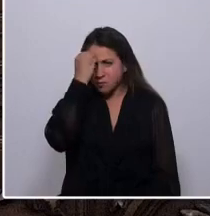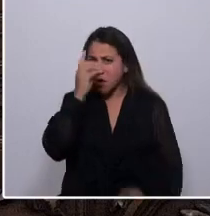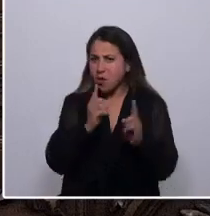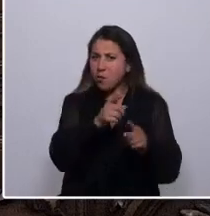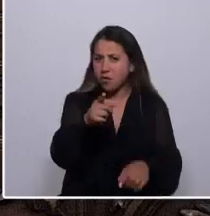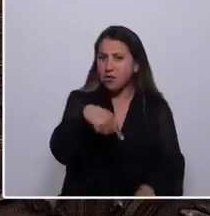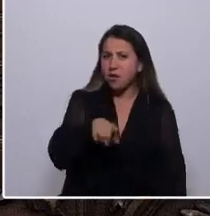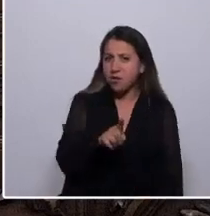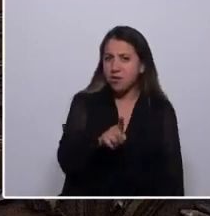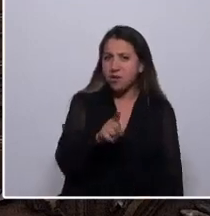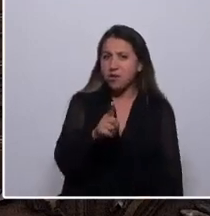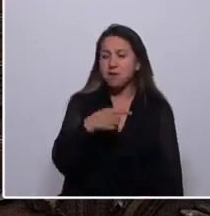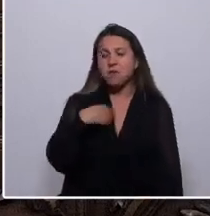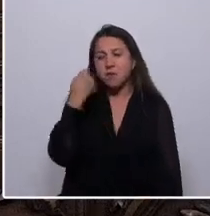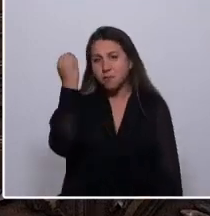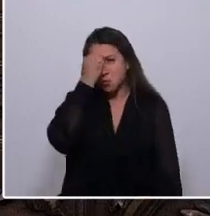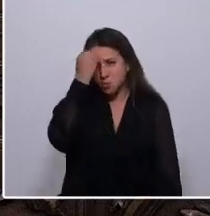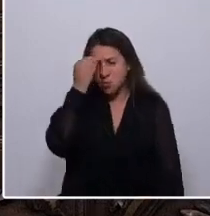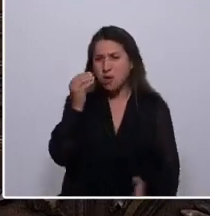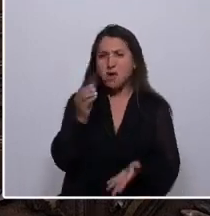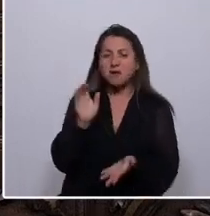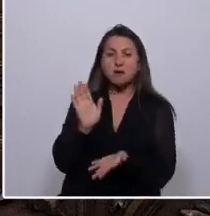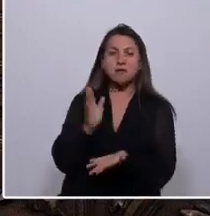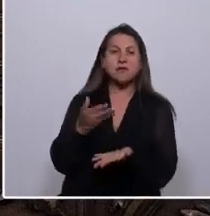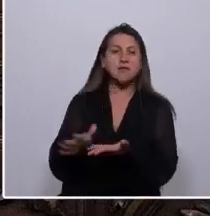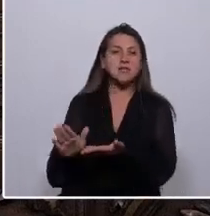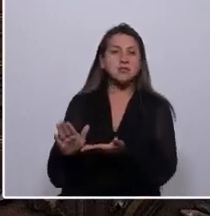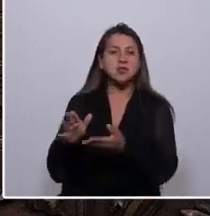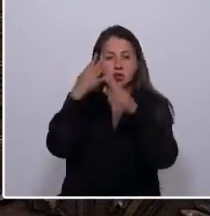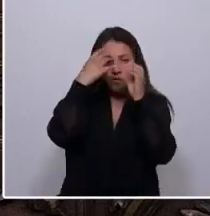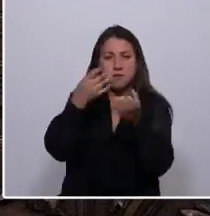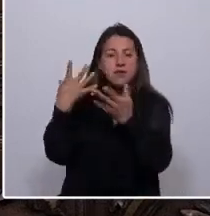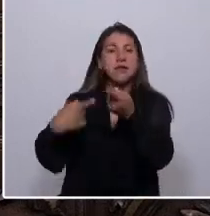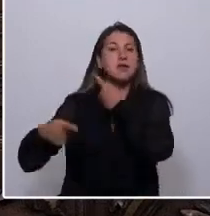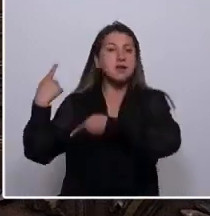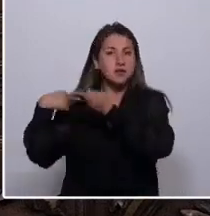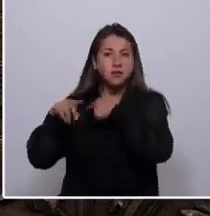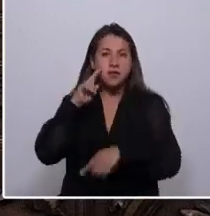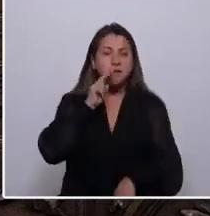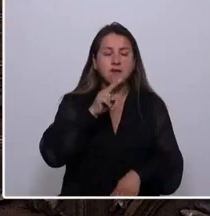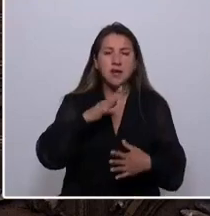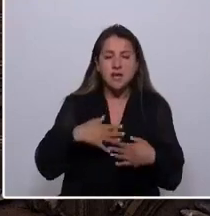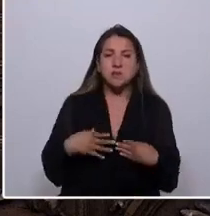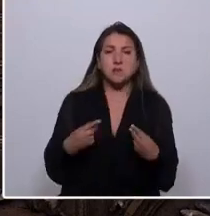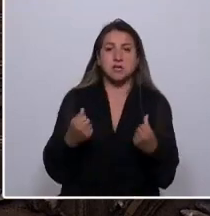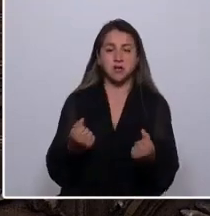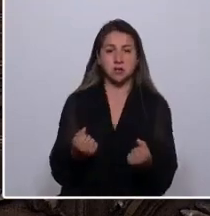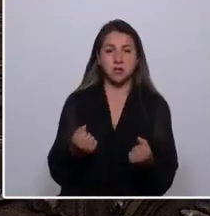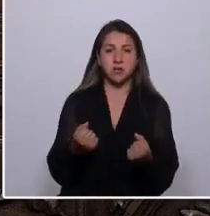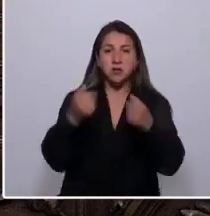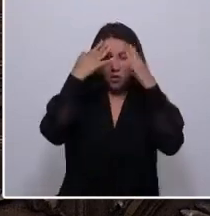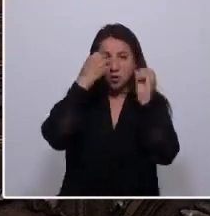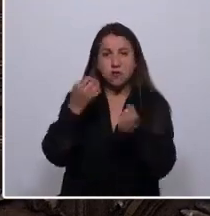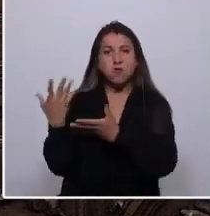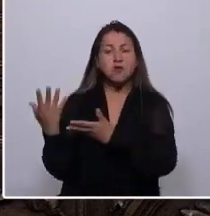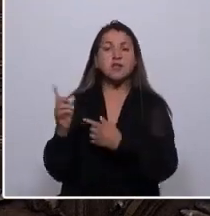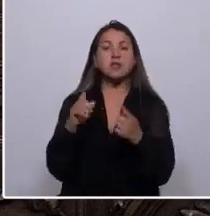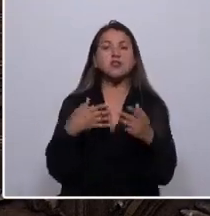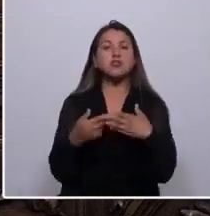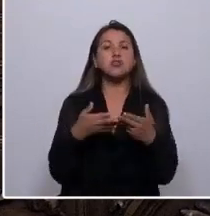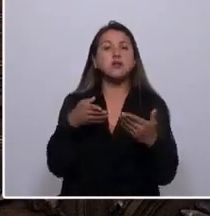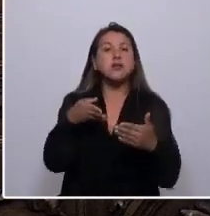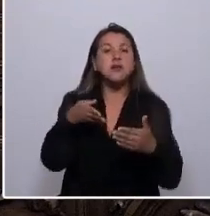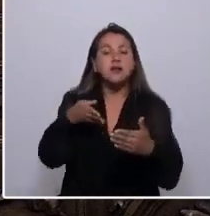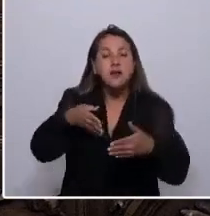ellas. Me preocupa el rechazo a la historia. Ver un espíritu irrefundacional que olvida nuestras raíces y evolución.